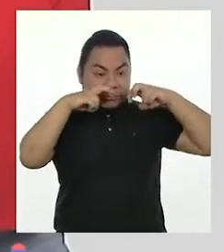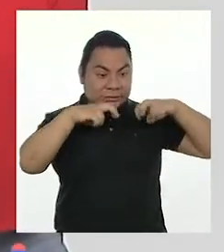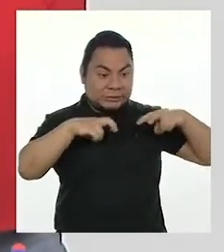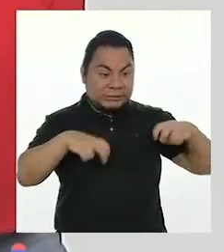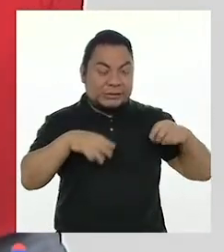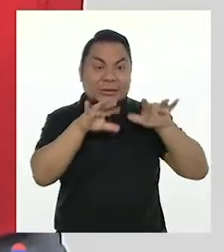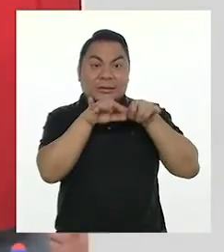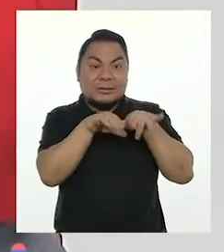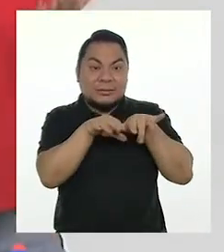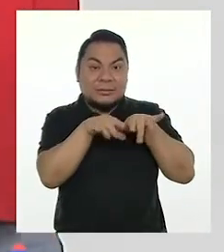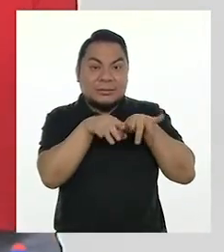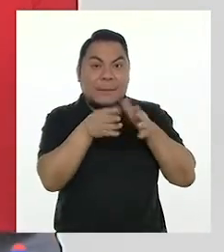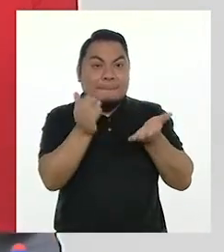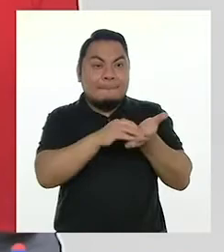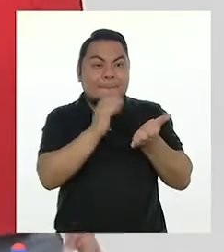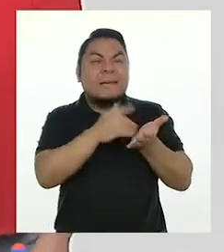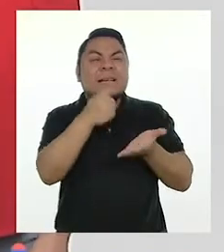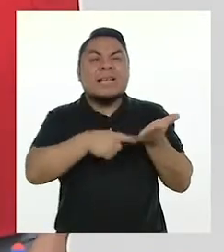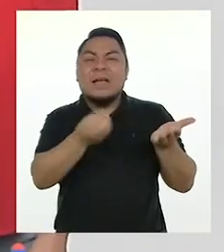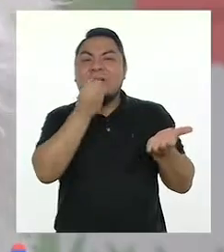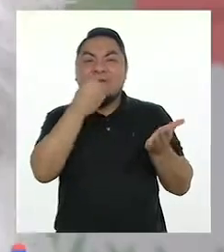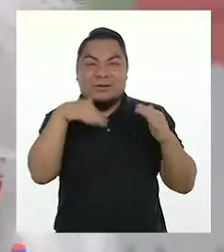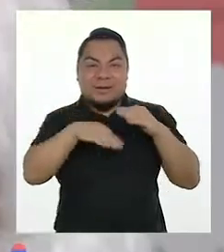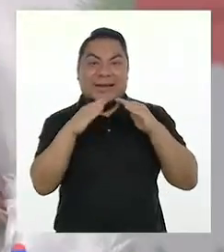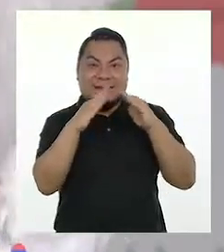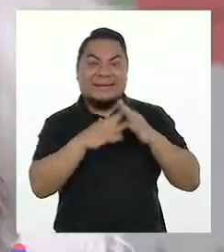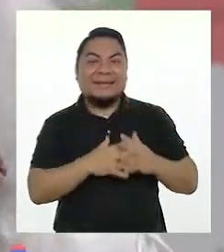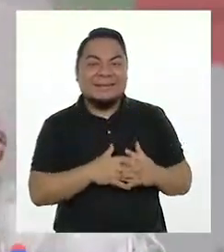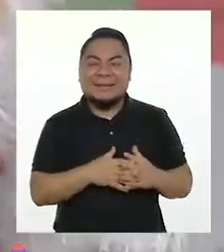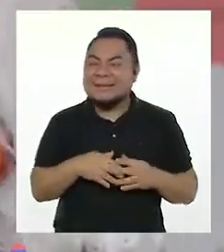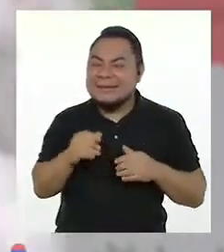en internet más sobre qué alimento sembrar.